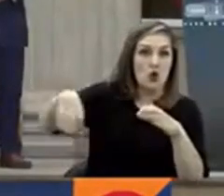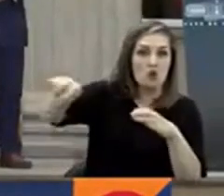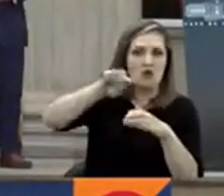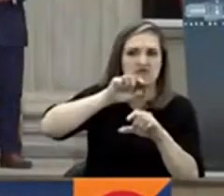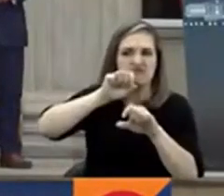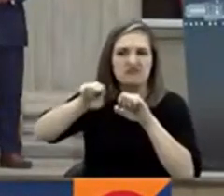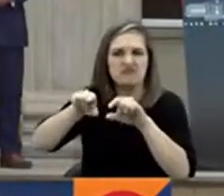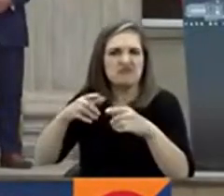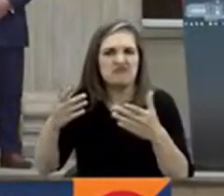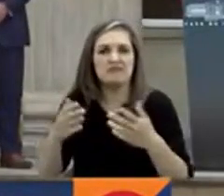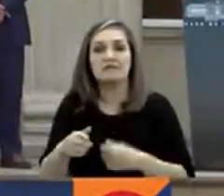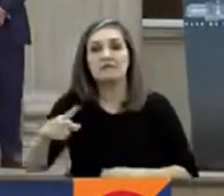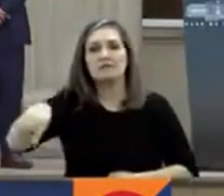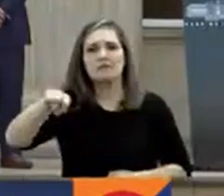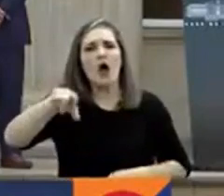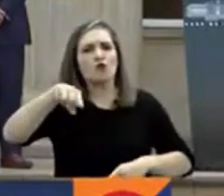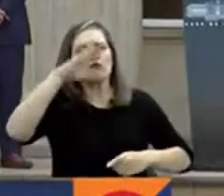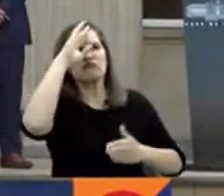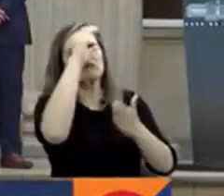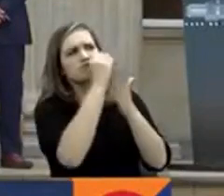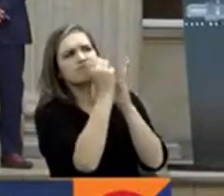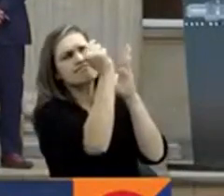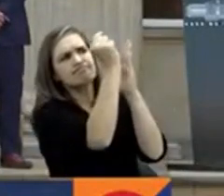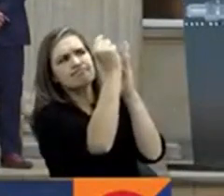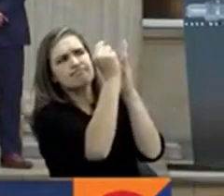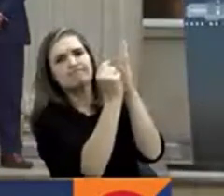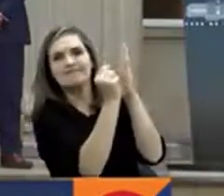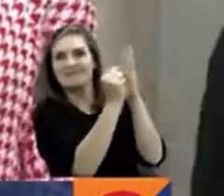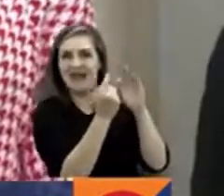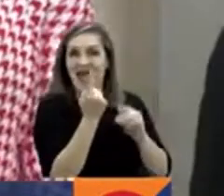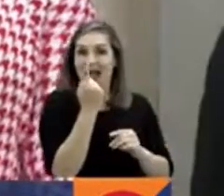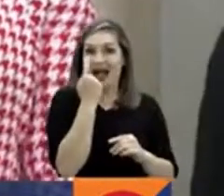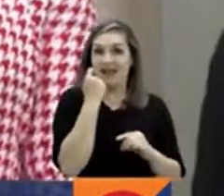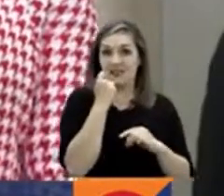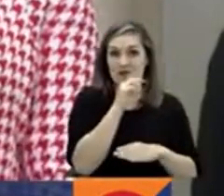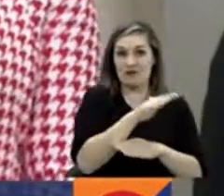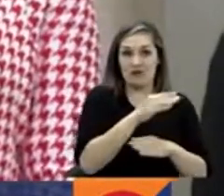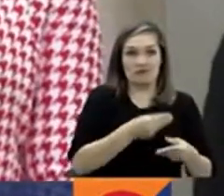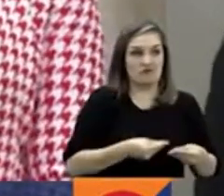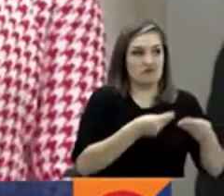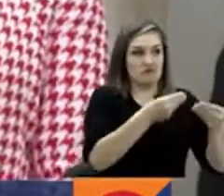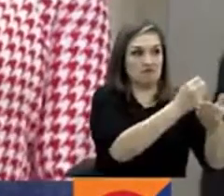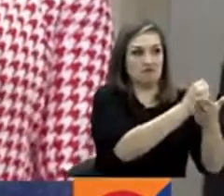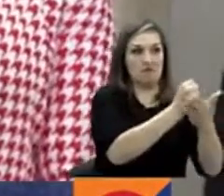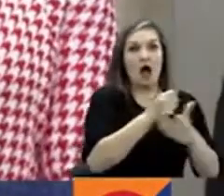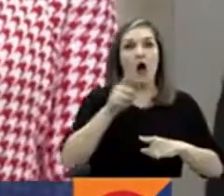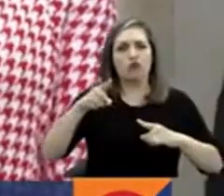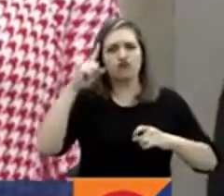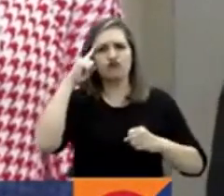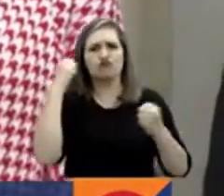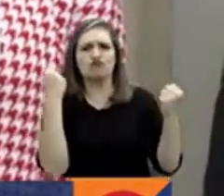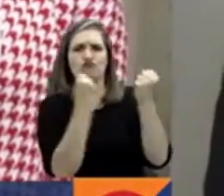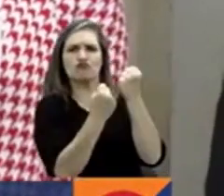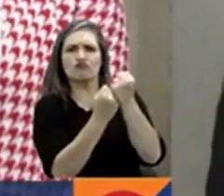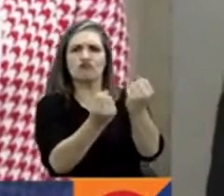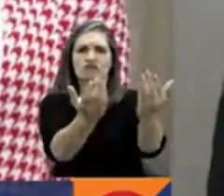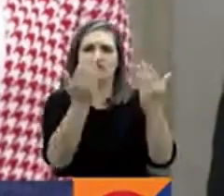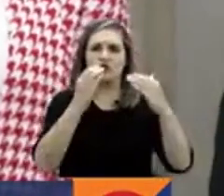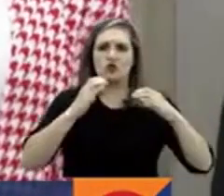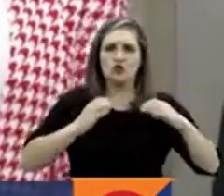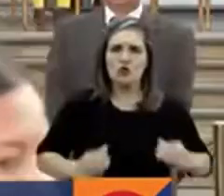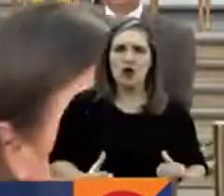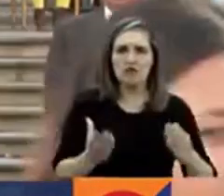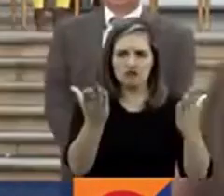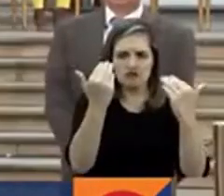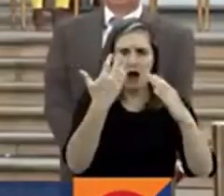sindicatos expresaron sus opiniones sobre la reforma erradicada ayer. Unos la apoyan y convocan a la ciudadanía a las calles